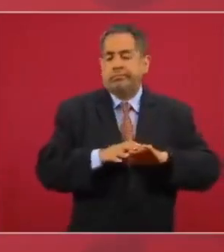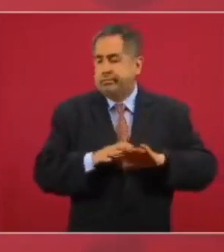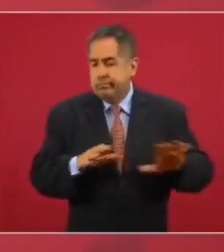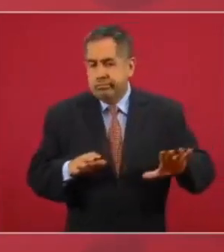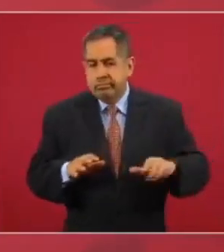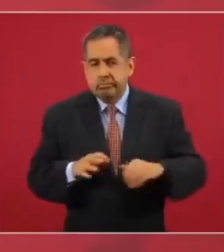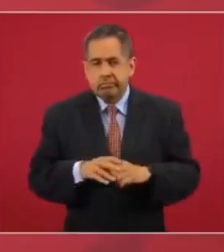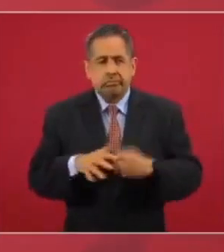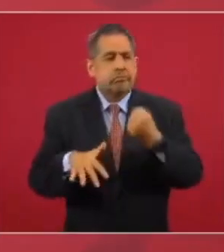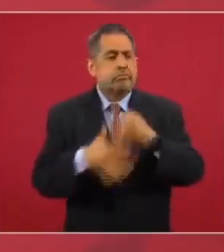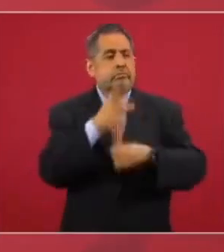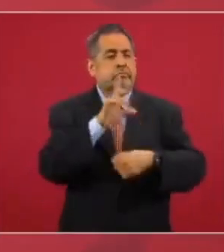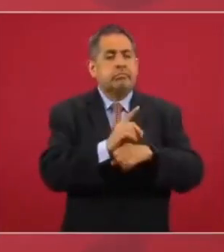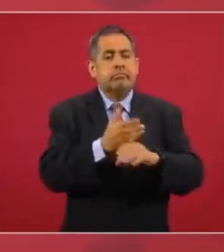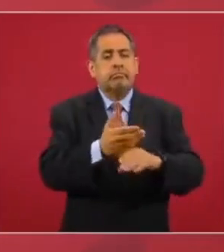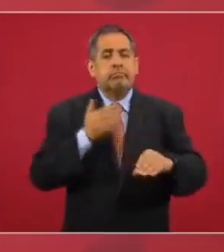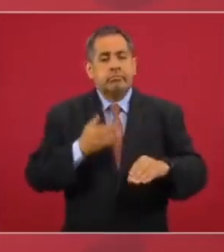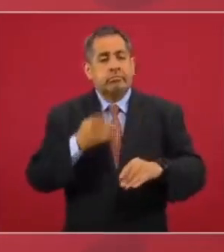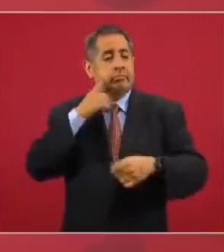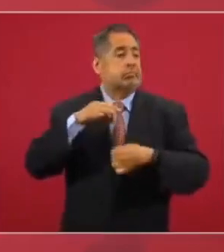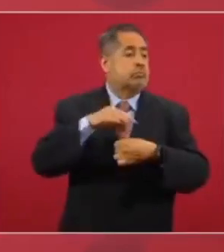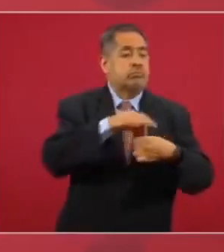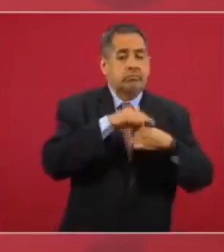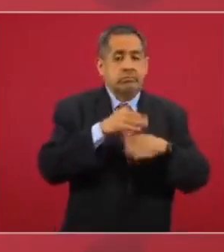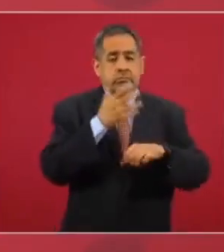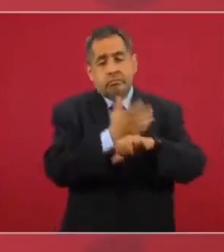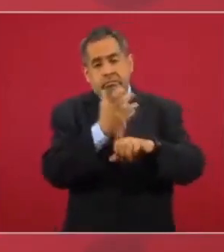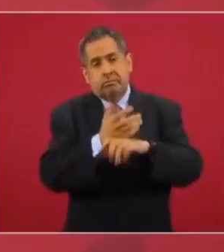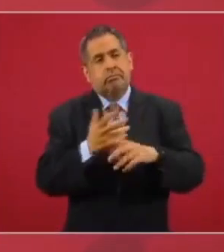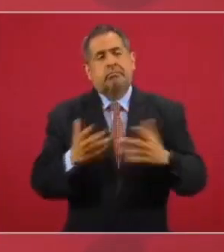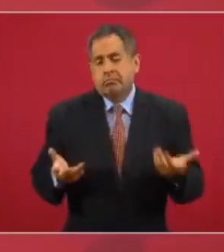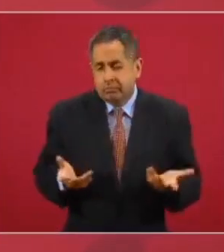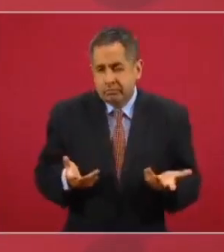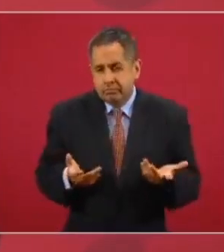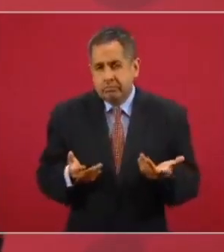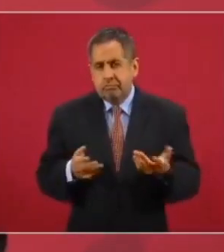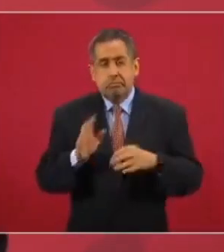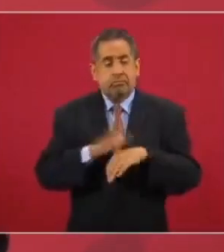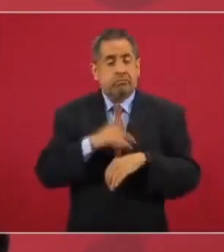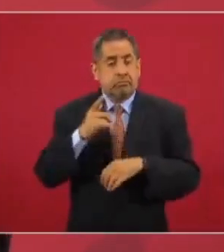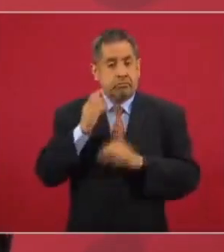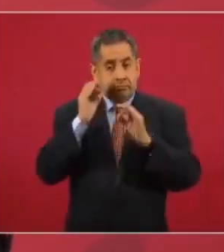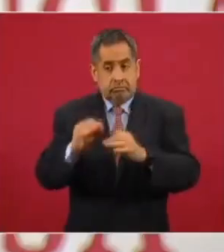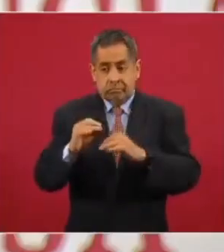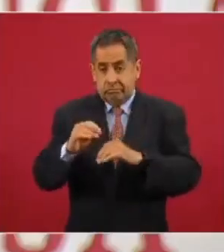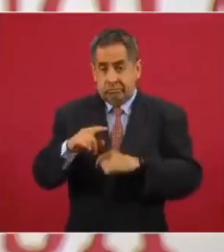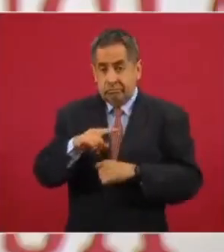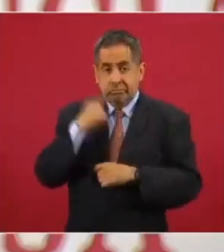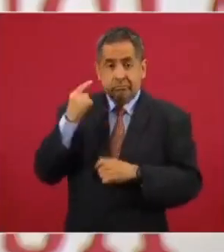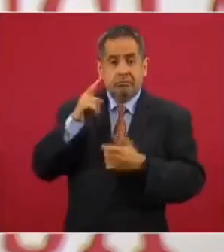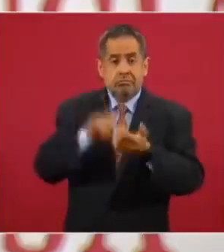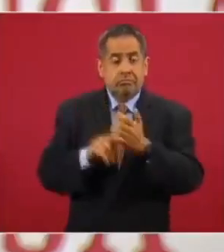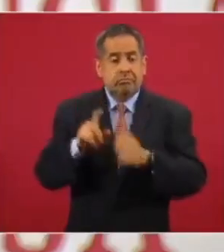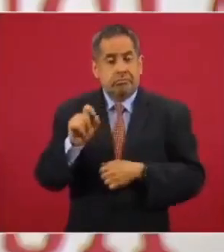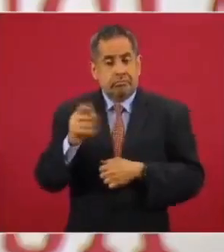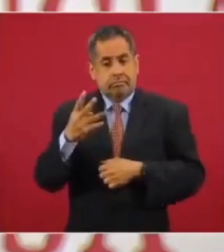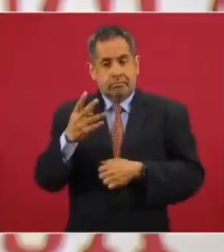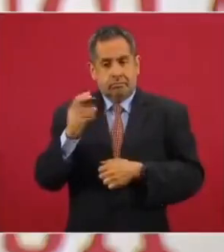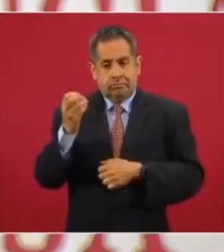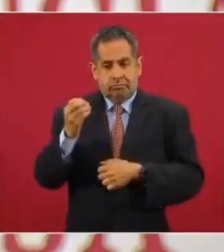15 días antes del proceso en Estados Unidos, porque el vencimiento de este ciclo es el 24 de octubre.